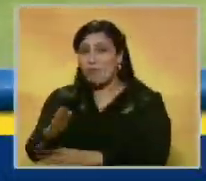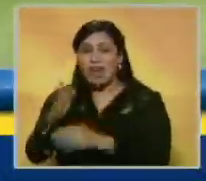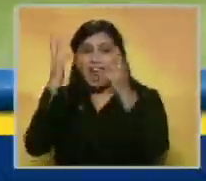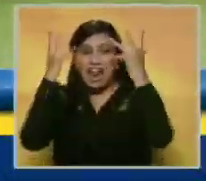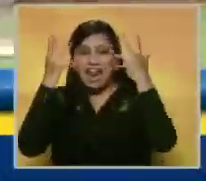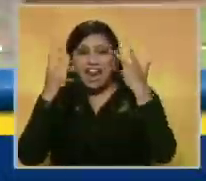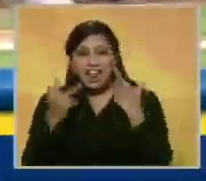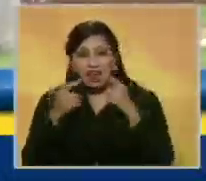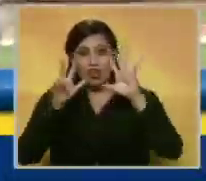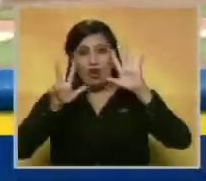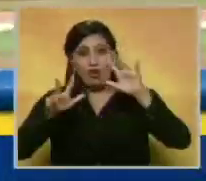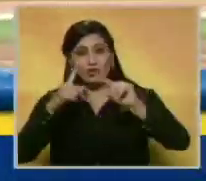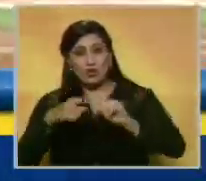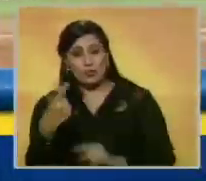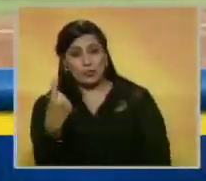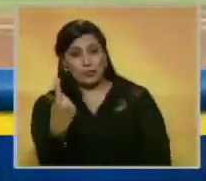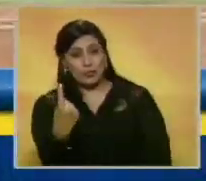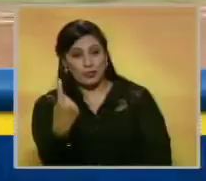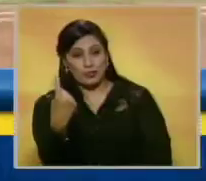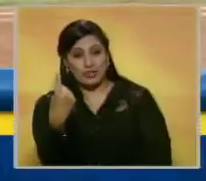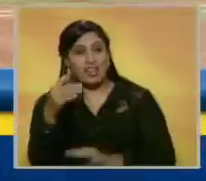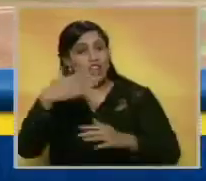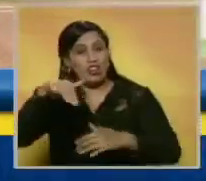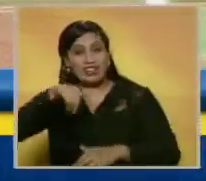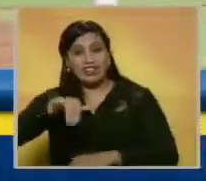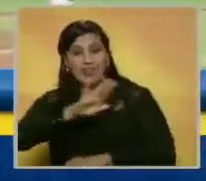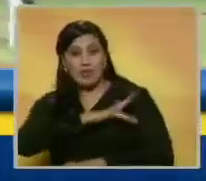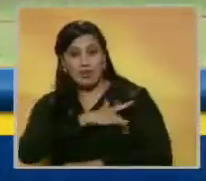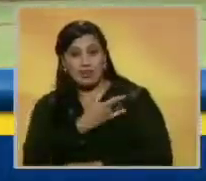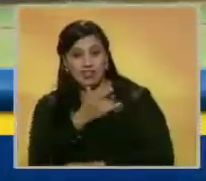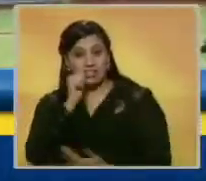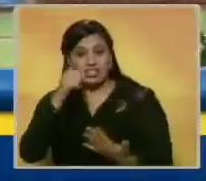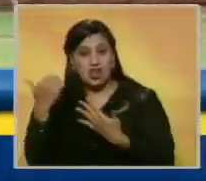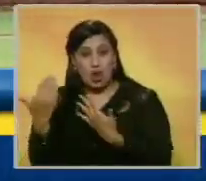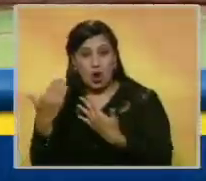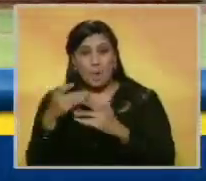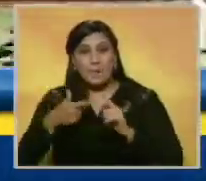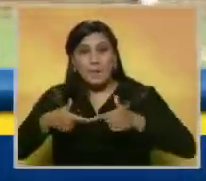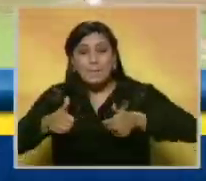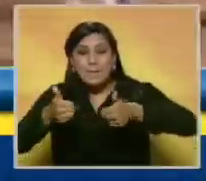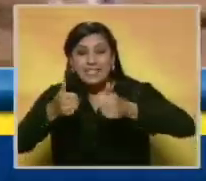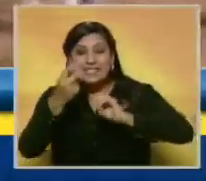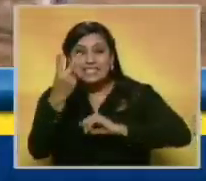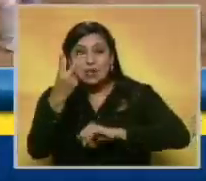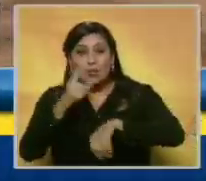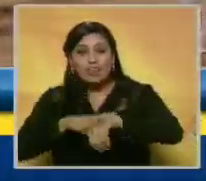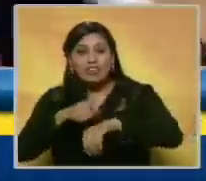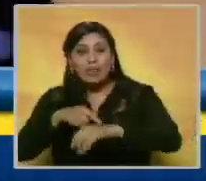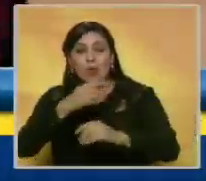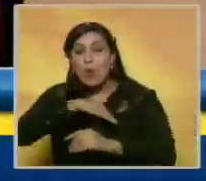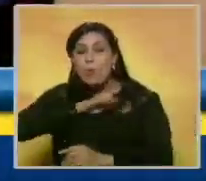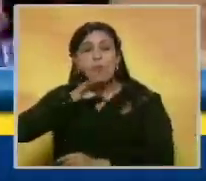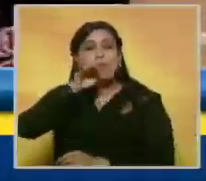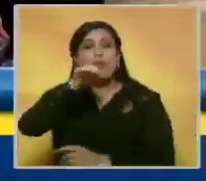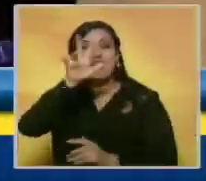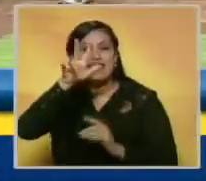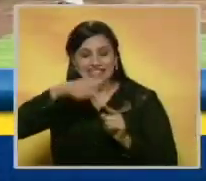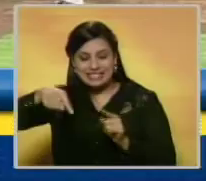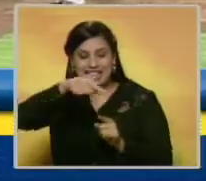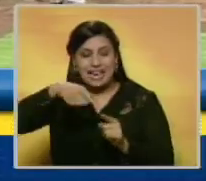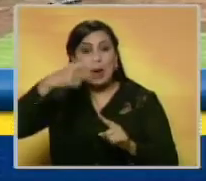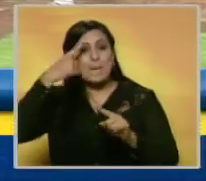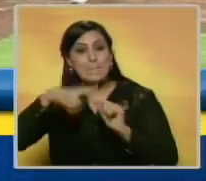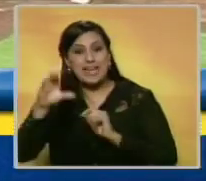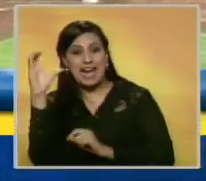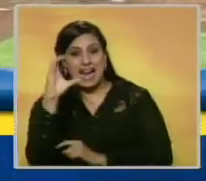los leones de Caracas ocho carreras por una en el estadio universitario. César Suárez abrió la pizarra en el segundo inning con un honrón de tres carreras, pero